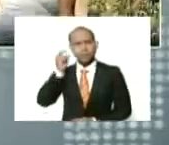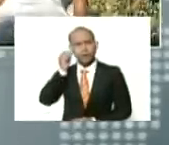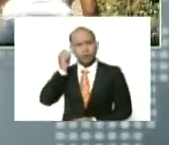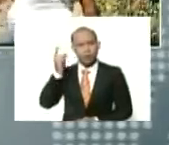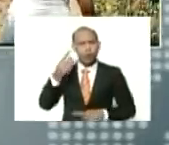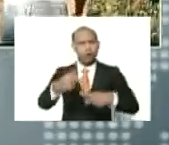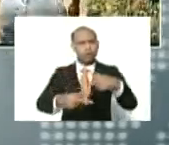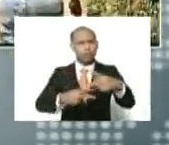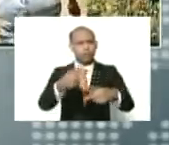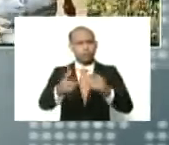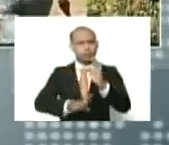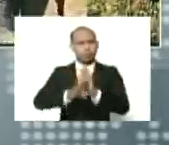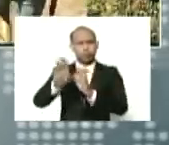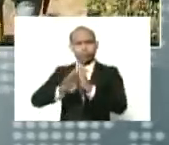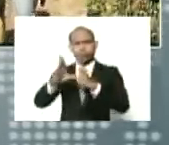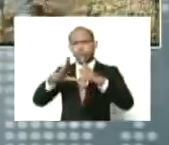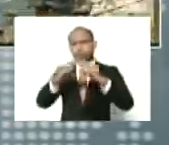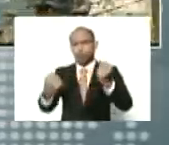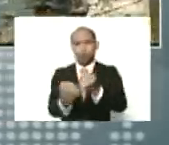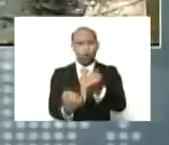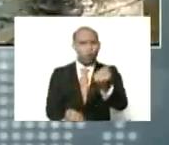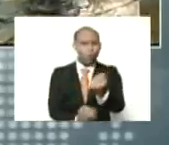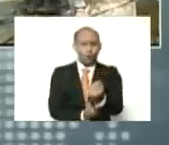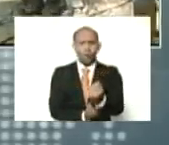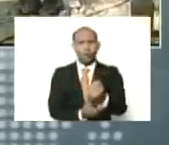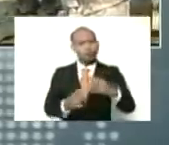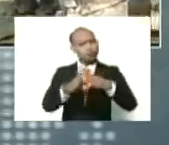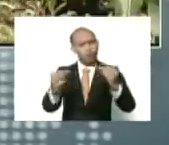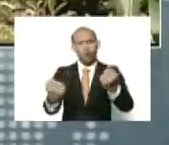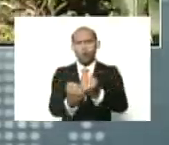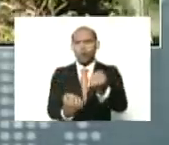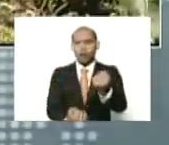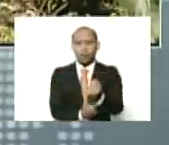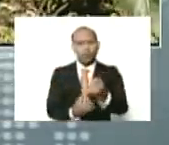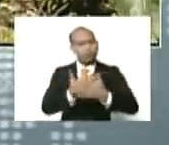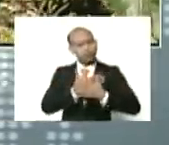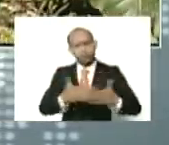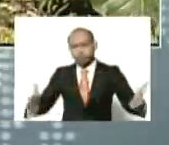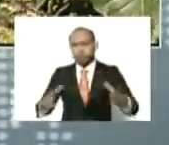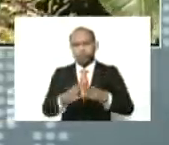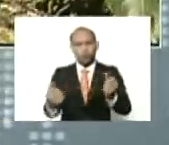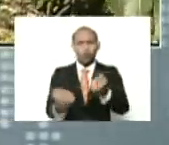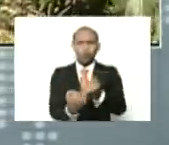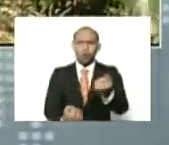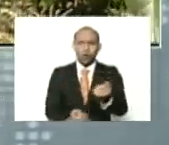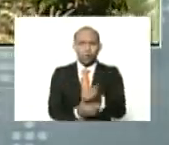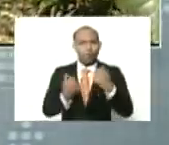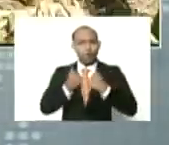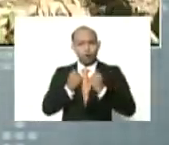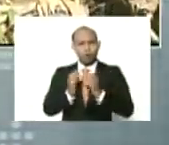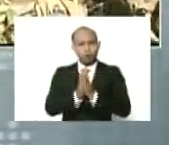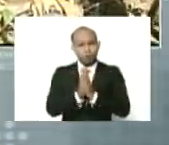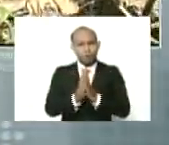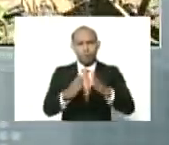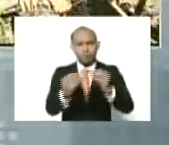produciendo. Todo el apoyo, Eglés, todo el apoyo, garanticen todo el apoyo, Aristóbulo,